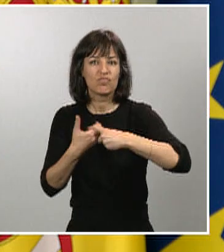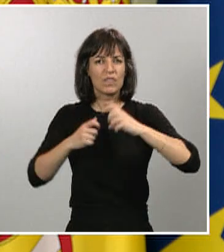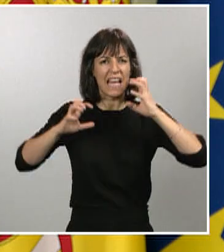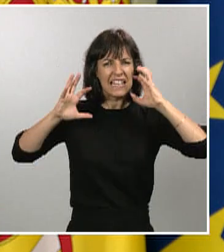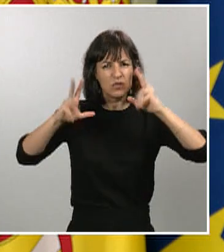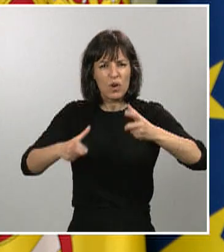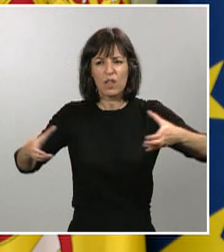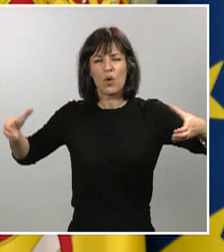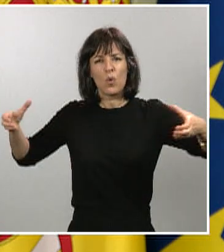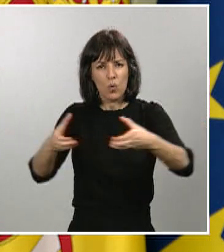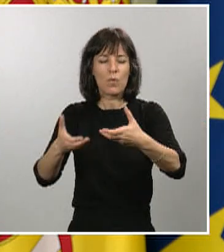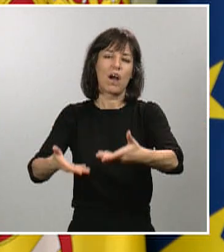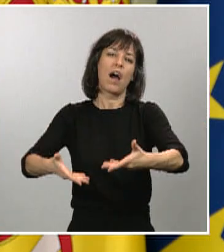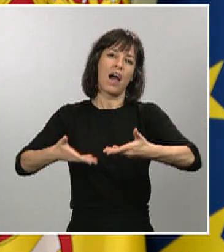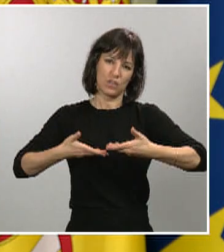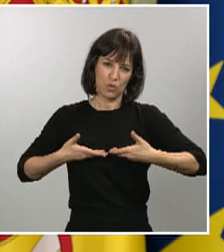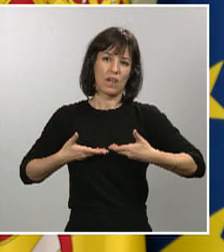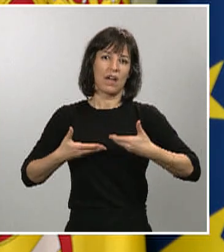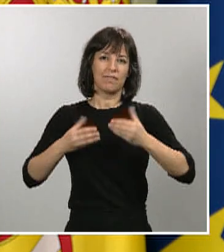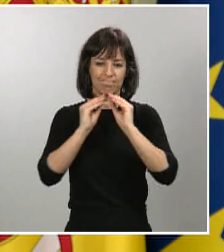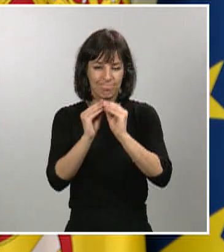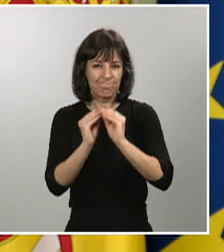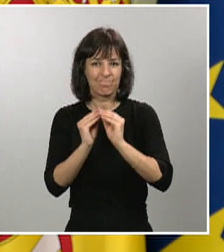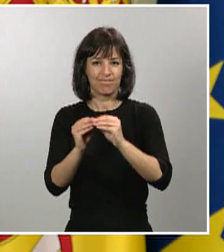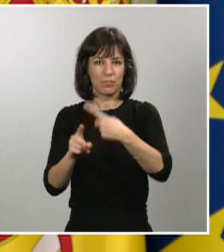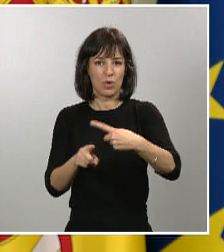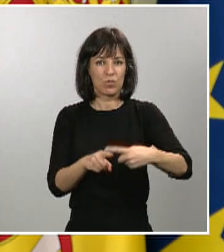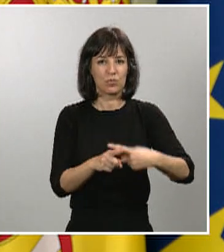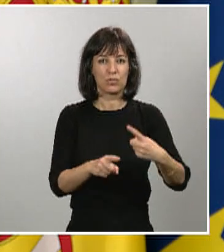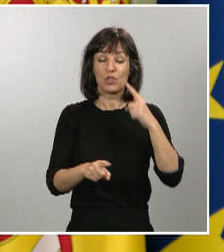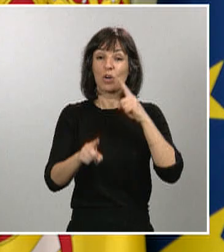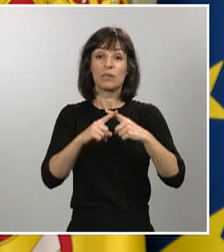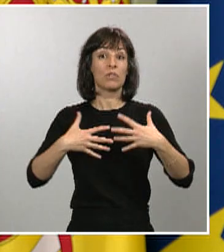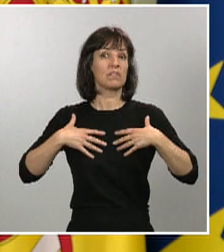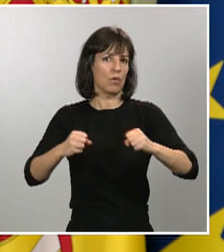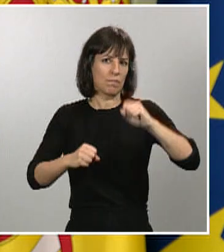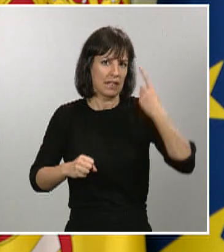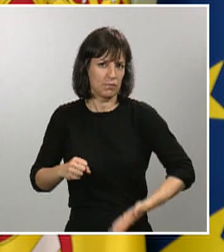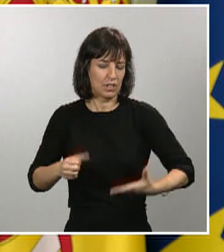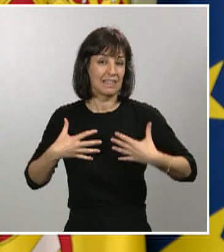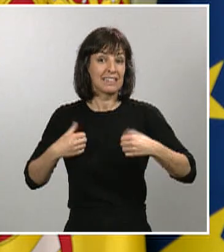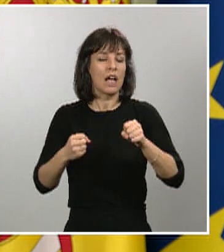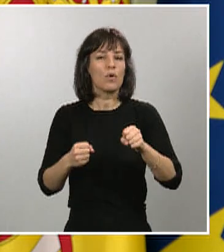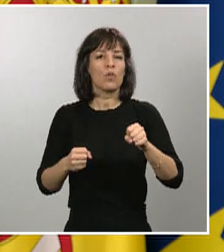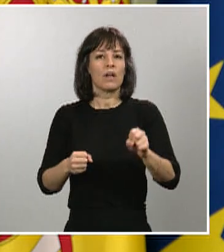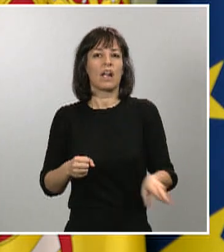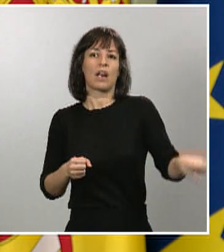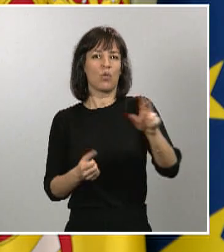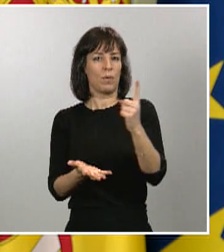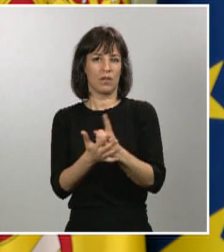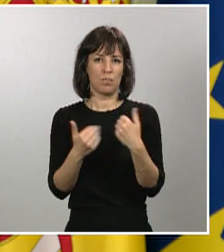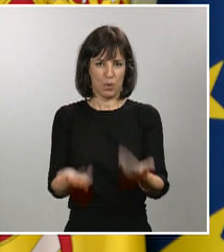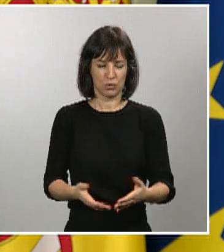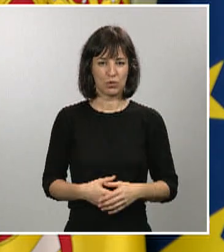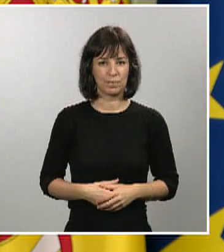ayudándonos al abastecimiento para que la salud, que es lo más importante, se pueda recuperar cuanto antes. Y también